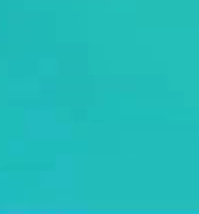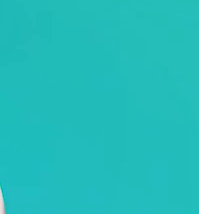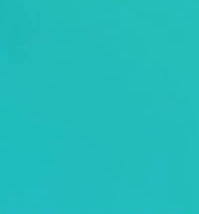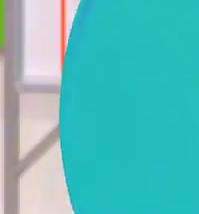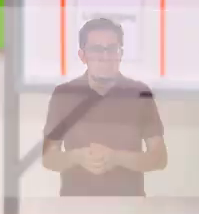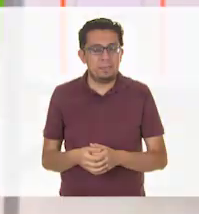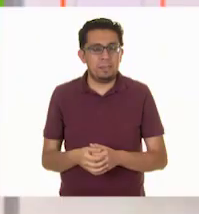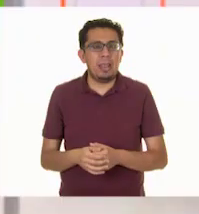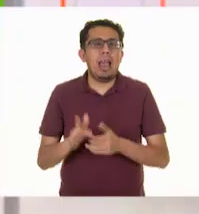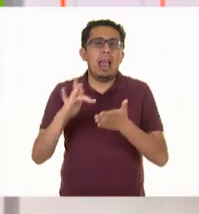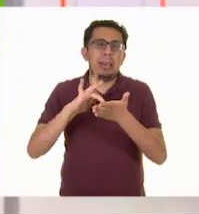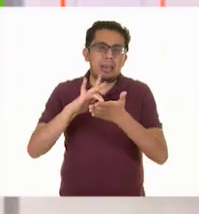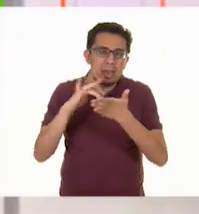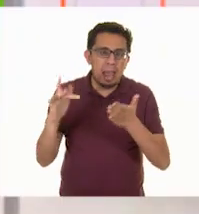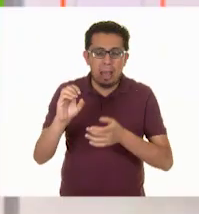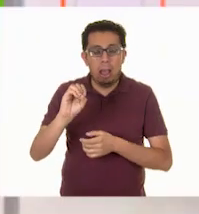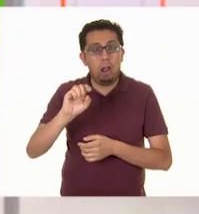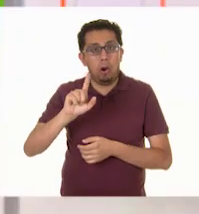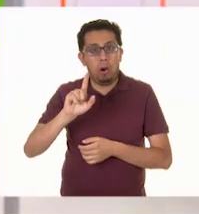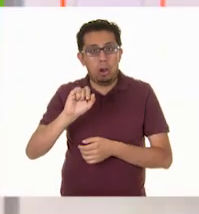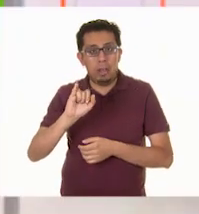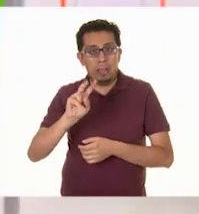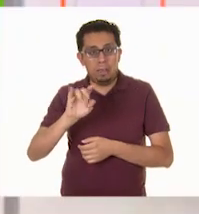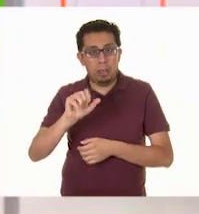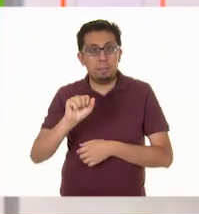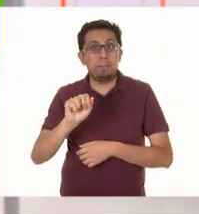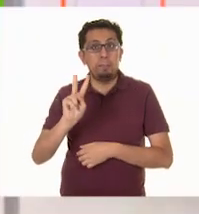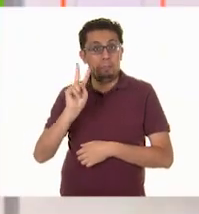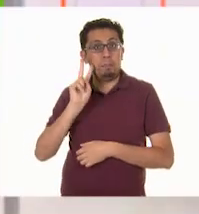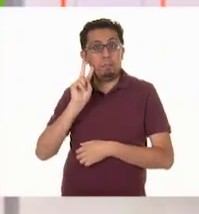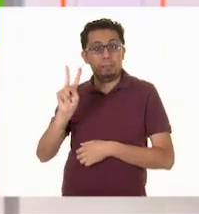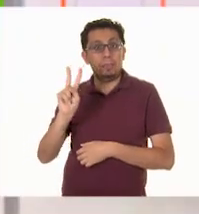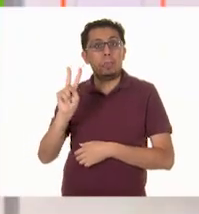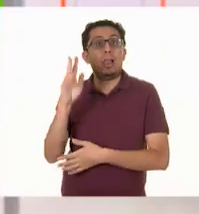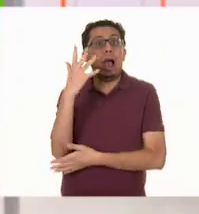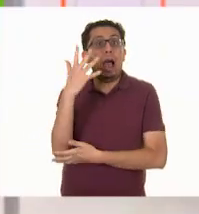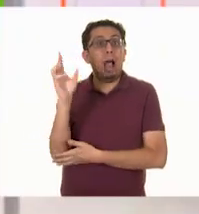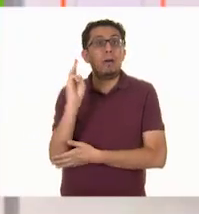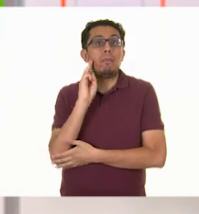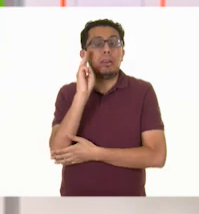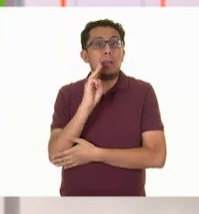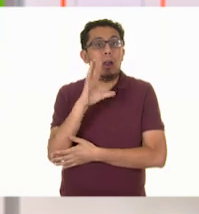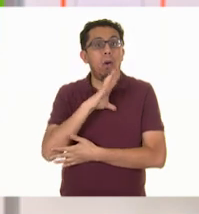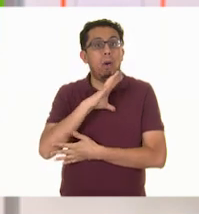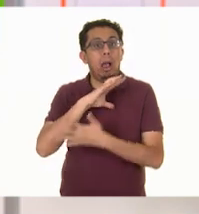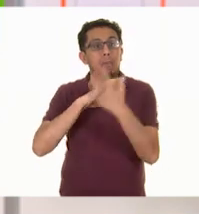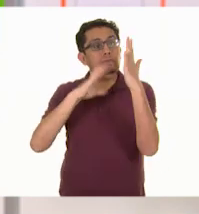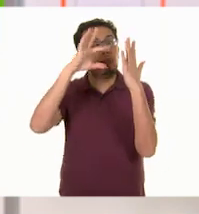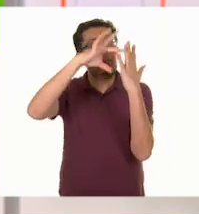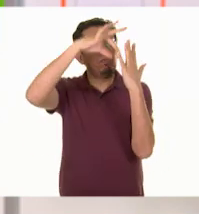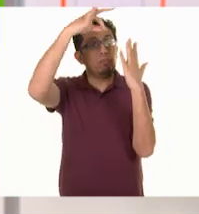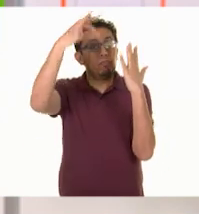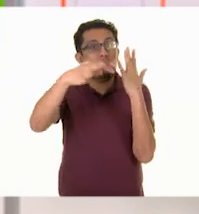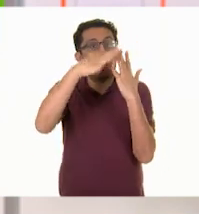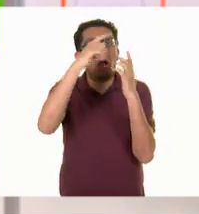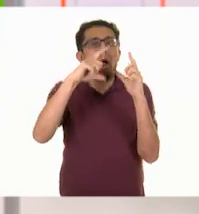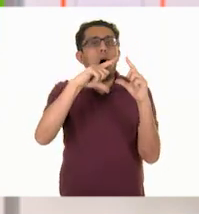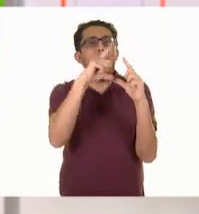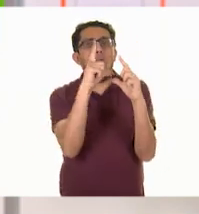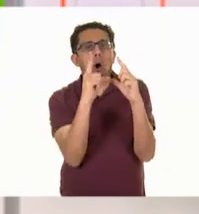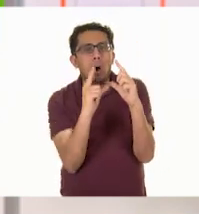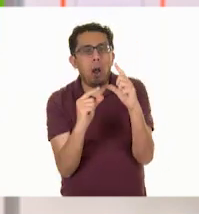Gracias, Olivia. Olivia, como pudimos observar, el manzano ahora tiene muchas ramas y pocas hojas y flores.